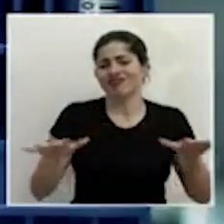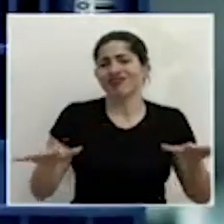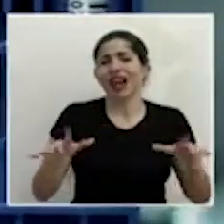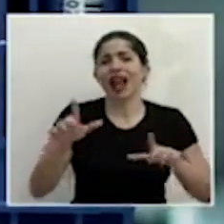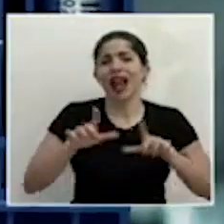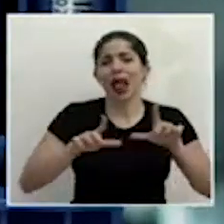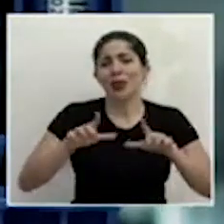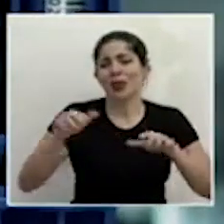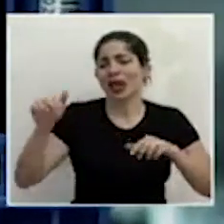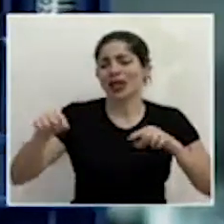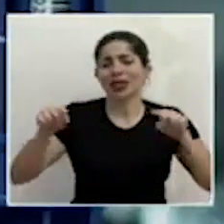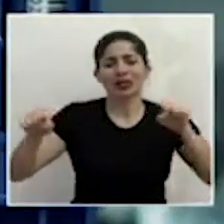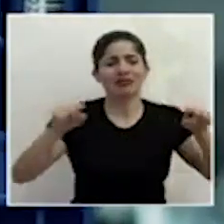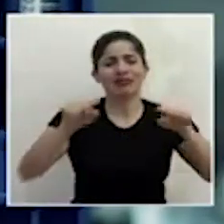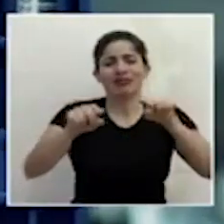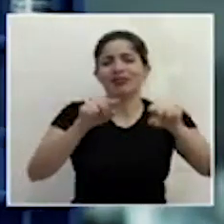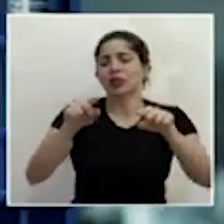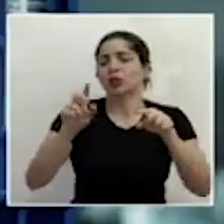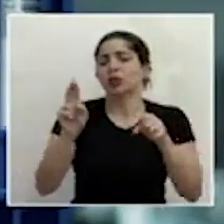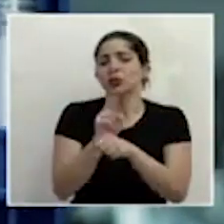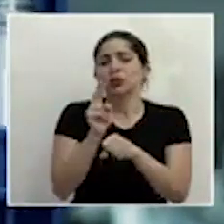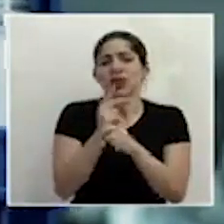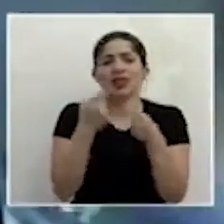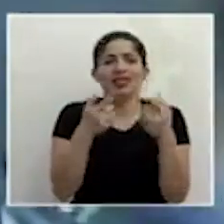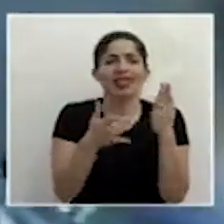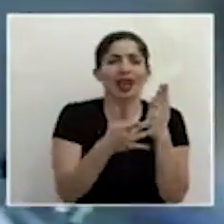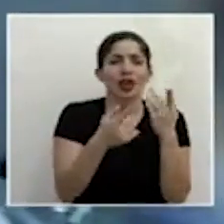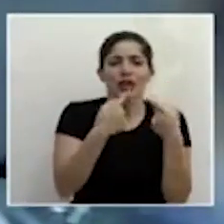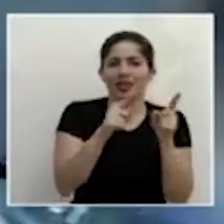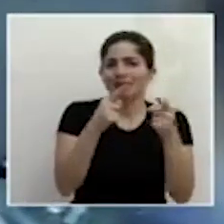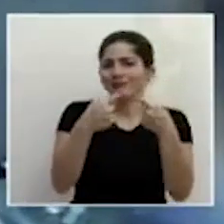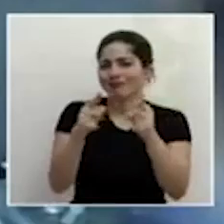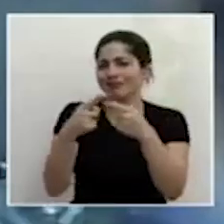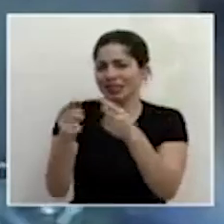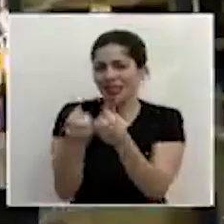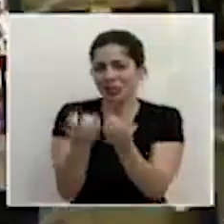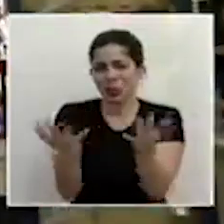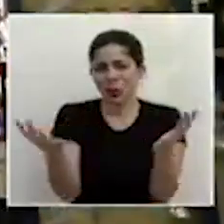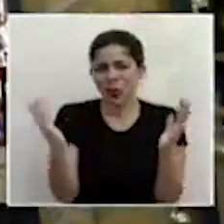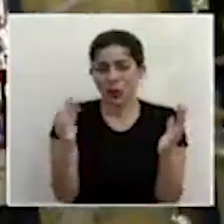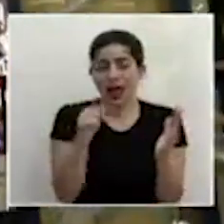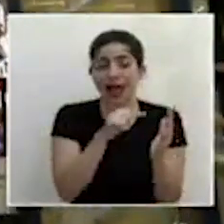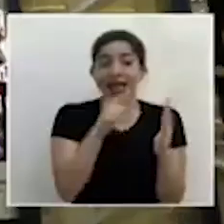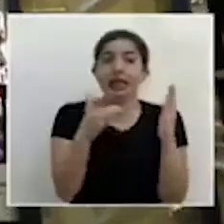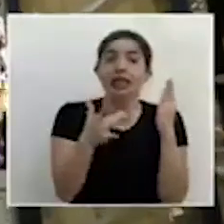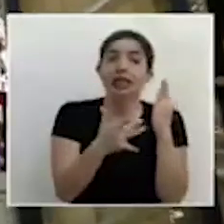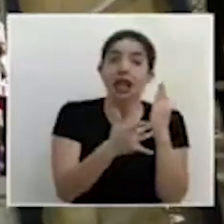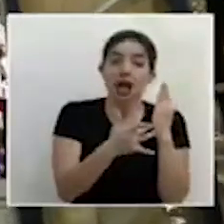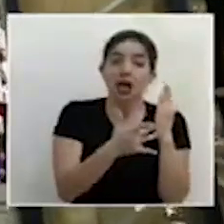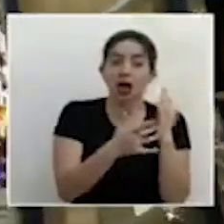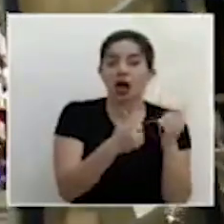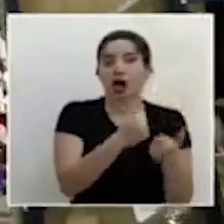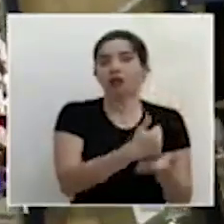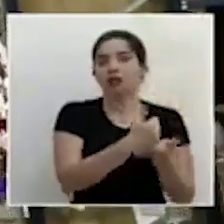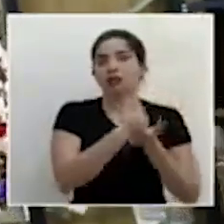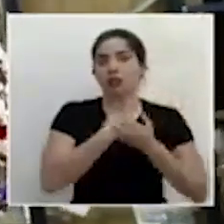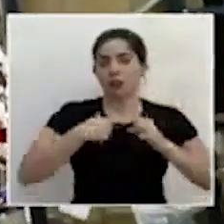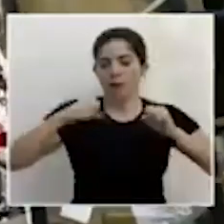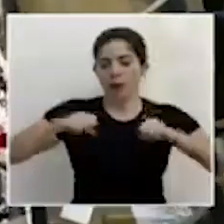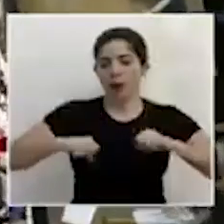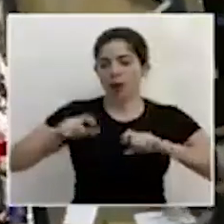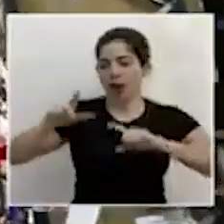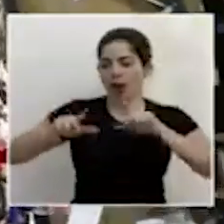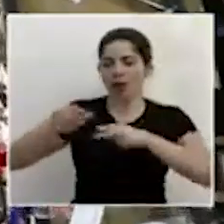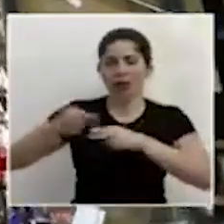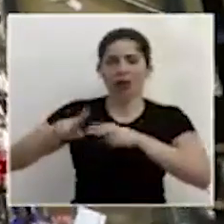que utilizan diferentes tecnologías y las tecnologías permiten realizar la prueba en tan